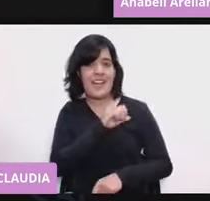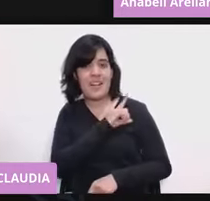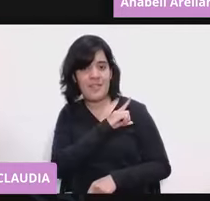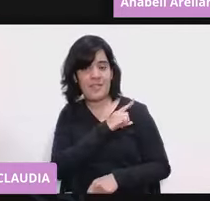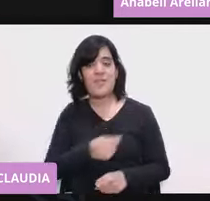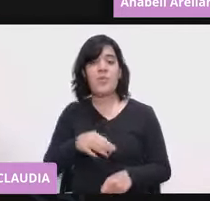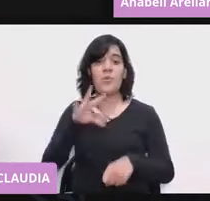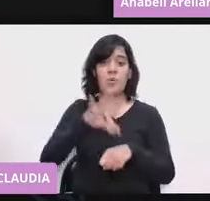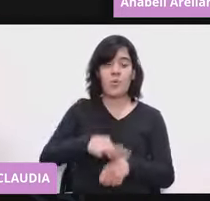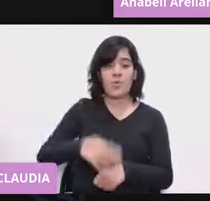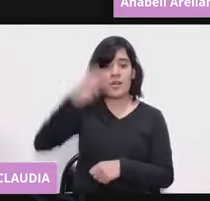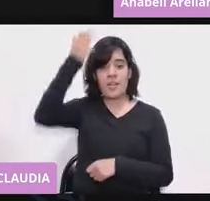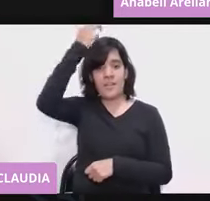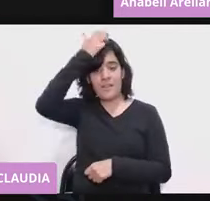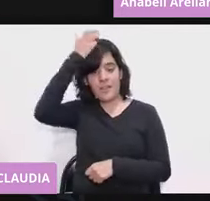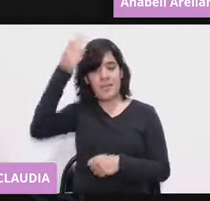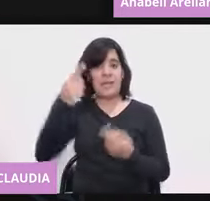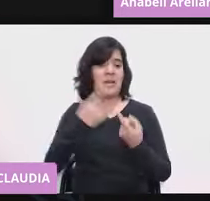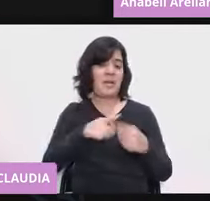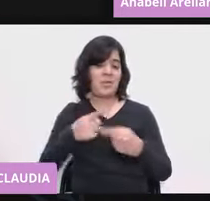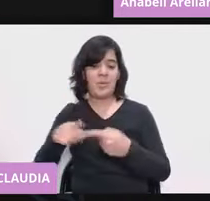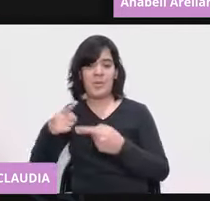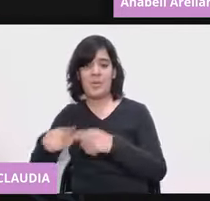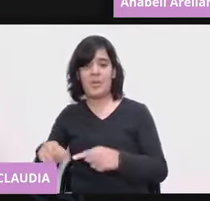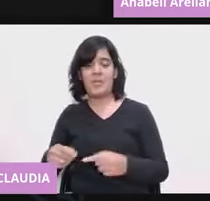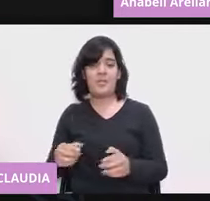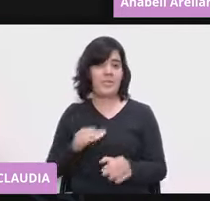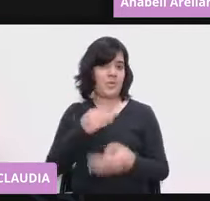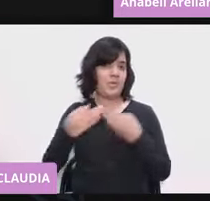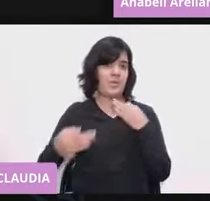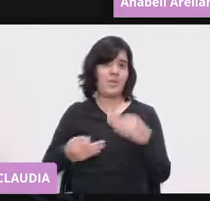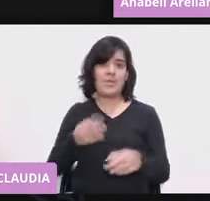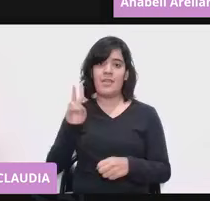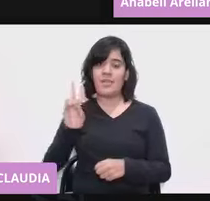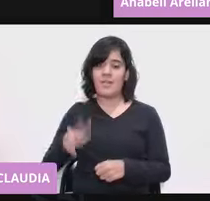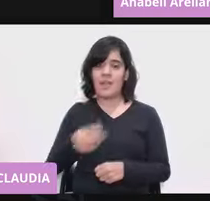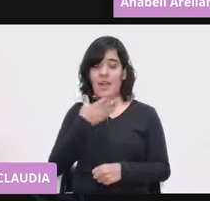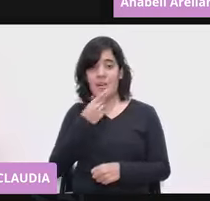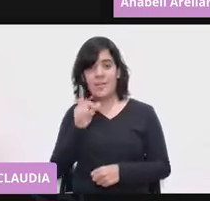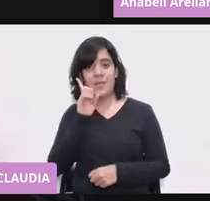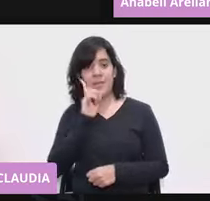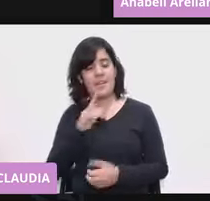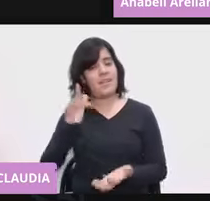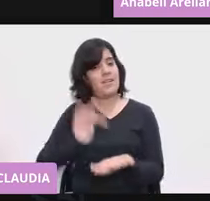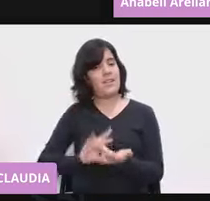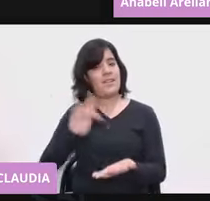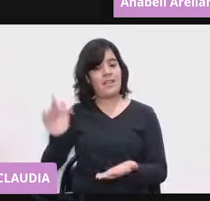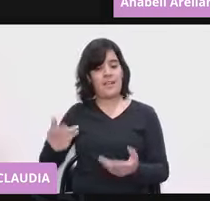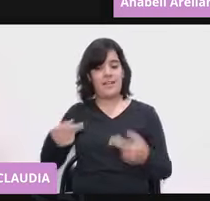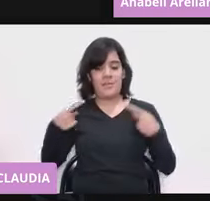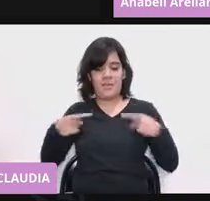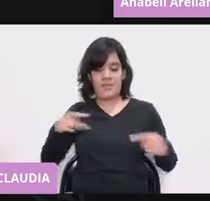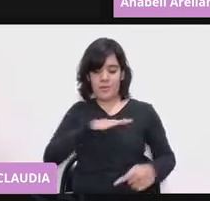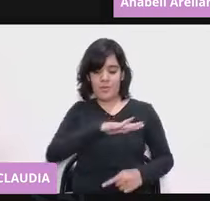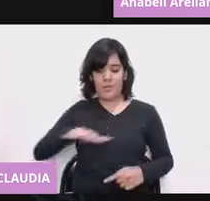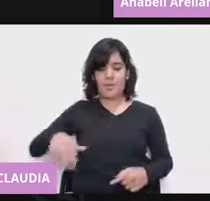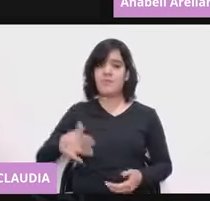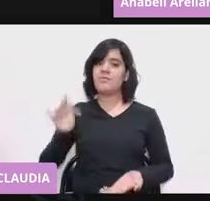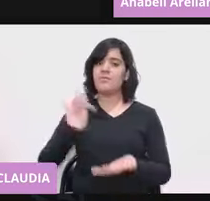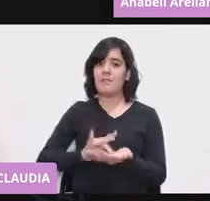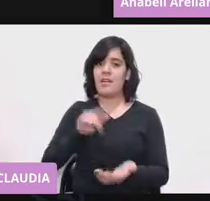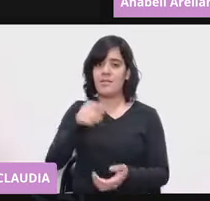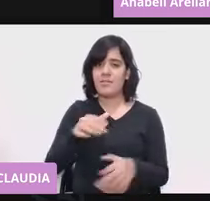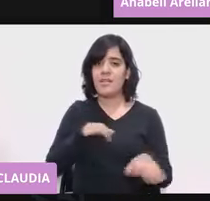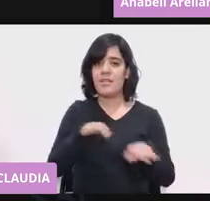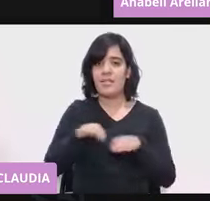médicos, enfermeras. La verdad es que, enfermeros, esto es un agradecimiento, creo que, de la sociedad, a ustedes que están ahí día